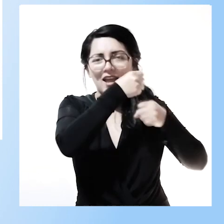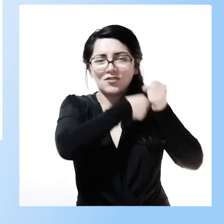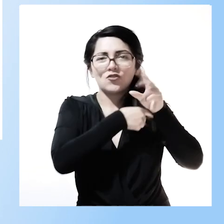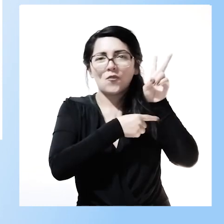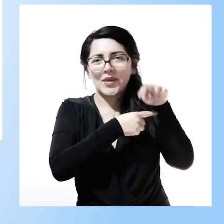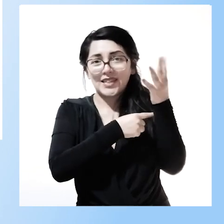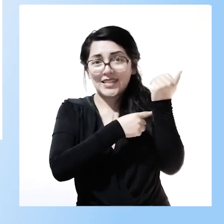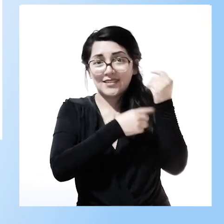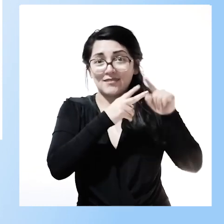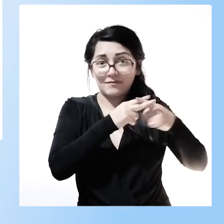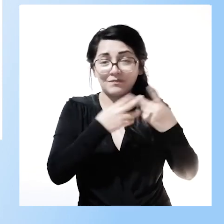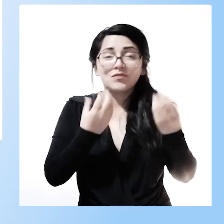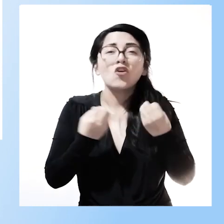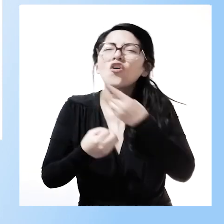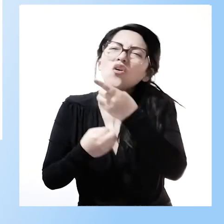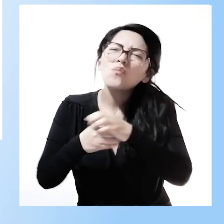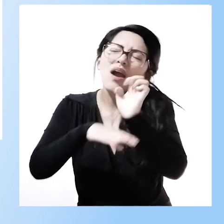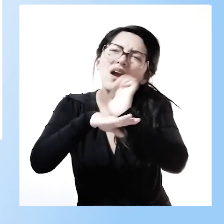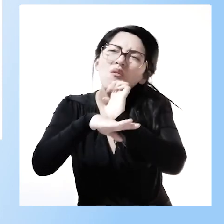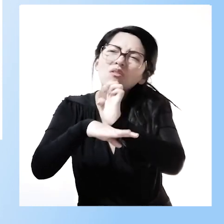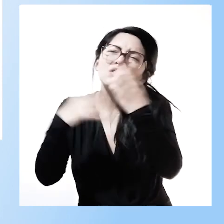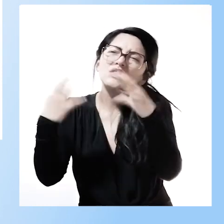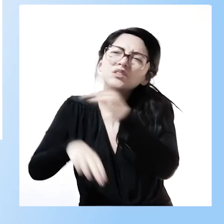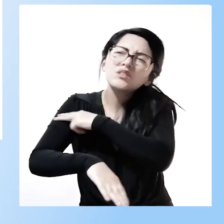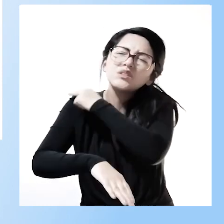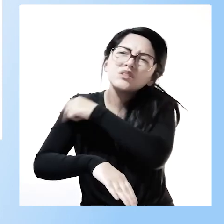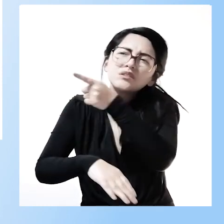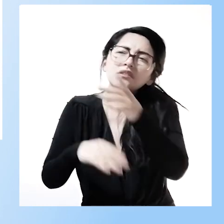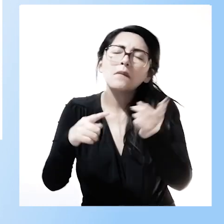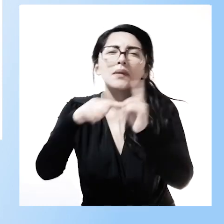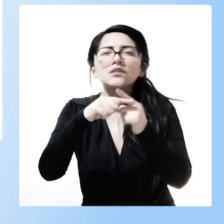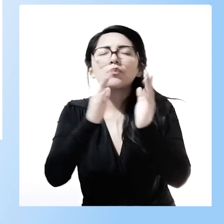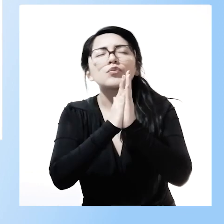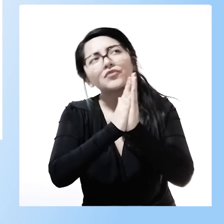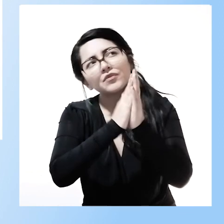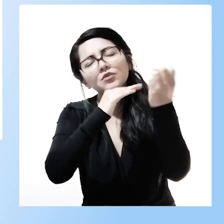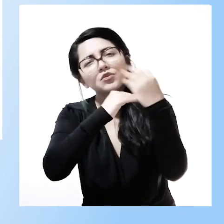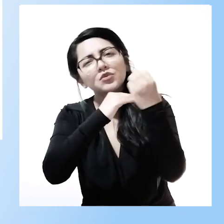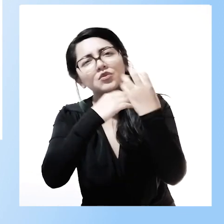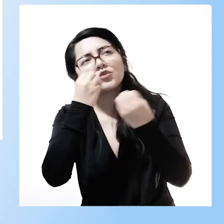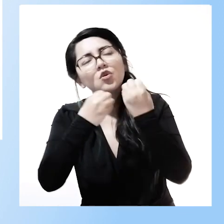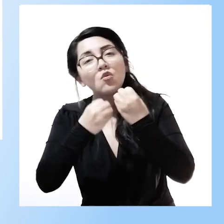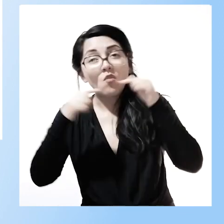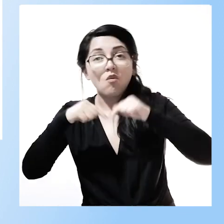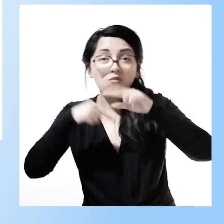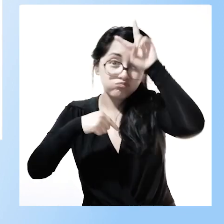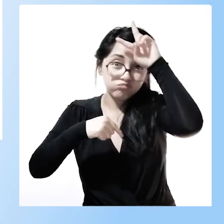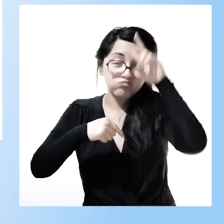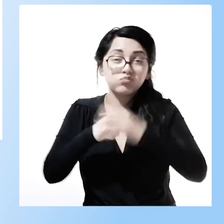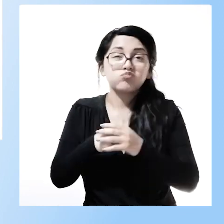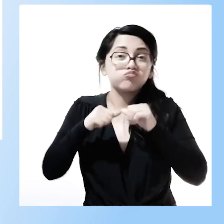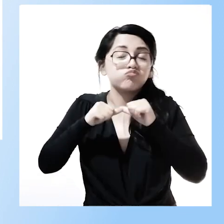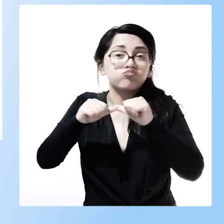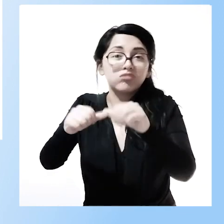buenas prácticas en la implementación de las aulas hospitalarias en Ecuador y qué recomendaciones nos podrían brindar para la progresión y la implementación